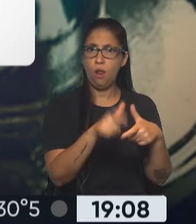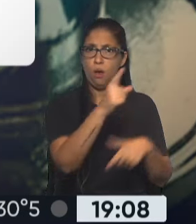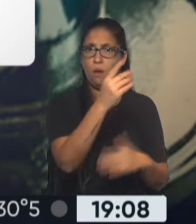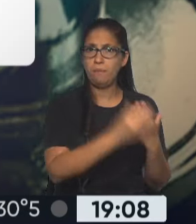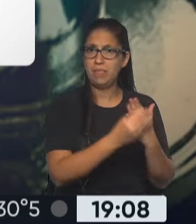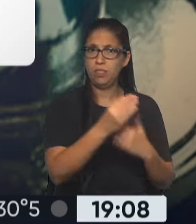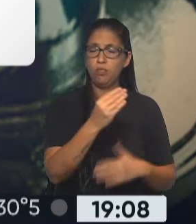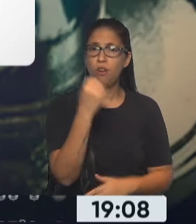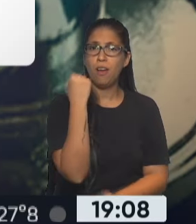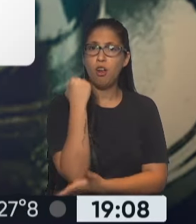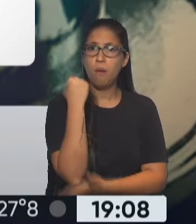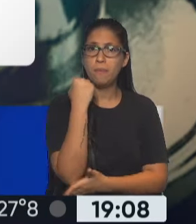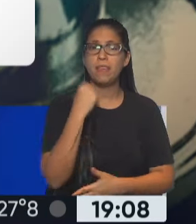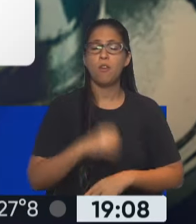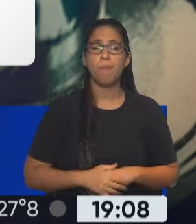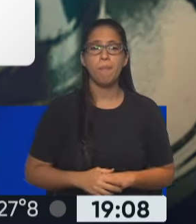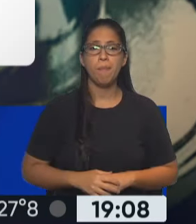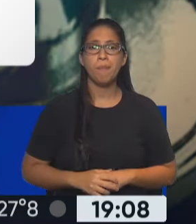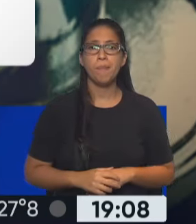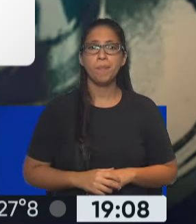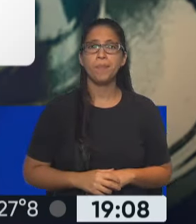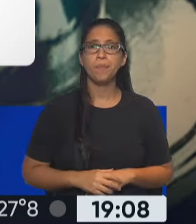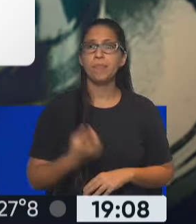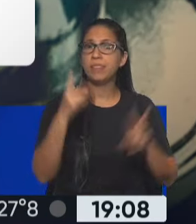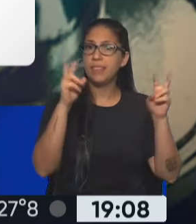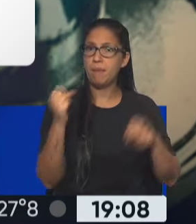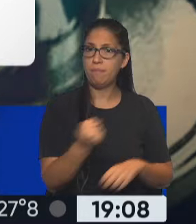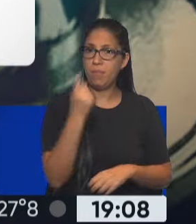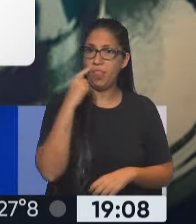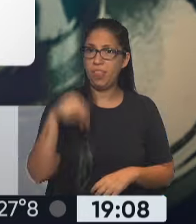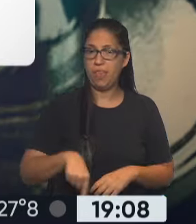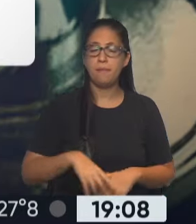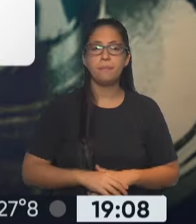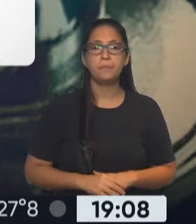Economía, Luis Caputo. Es uno de los temas del día, sin dudas.